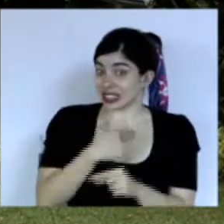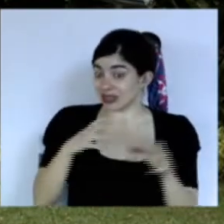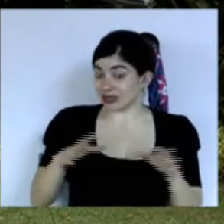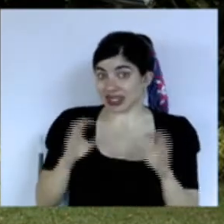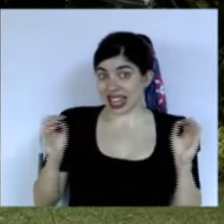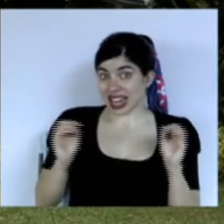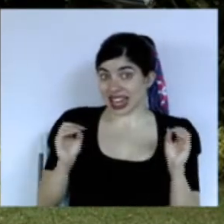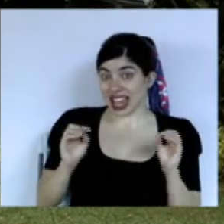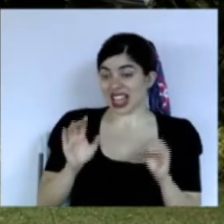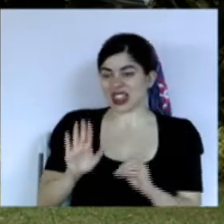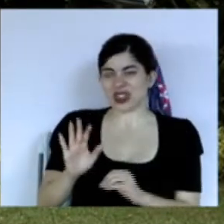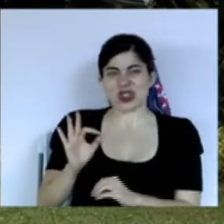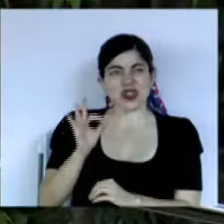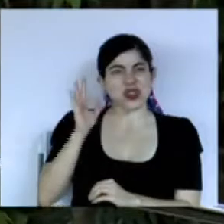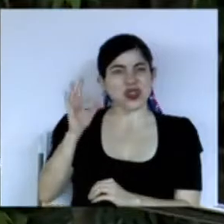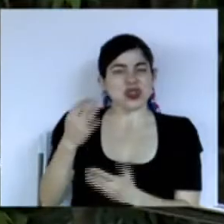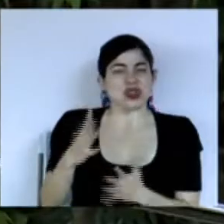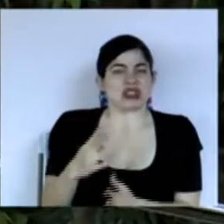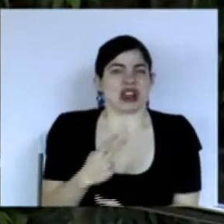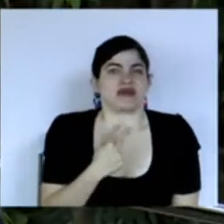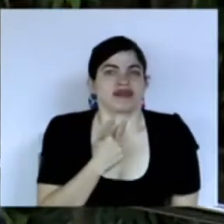tiene su futuro hipotecado